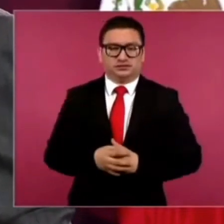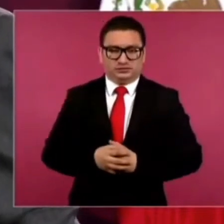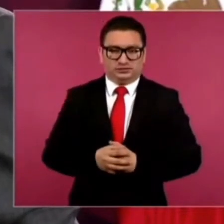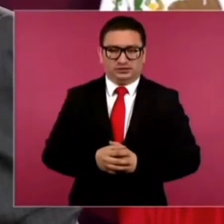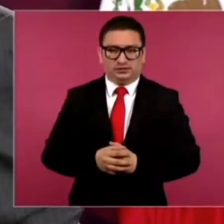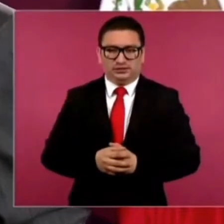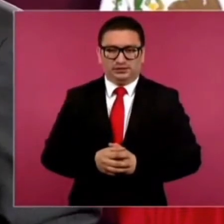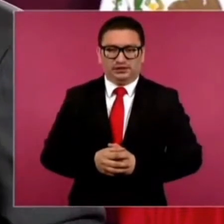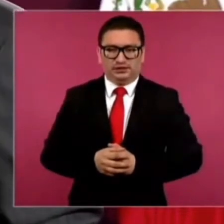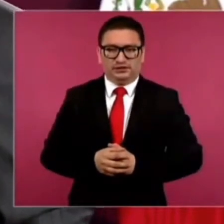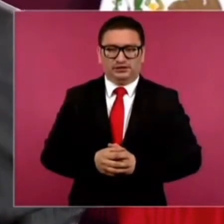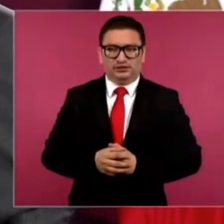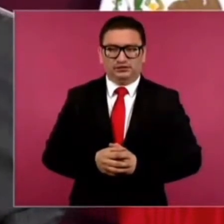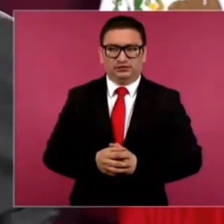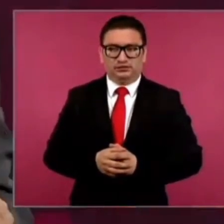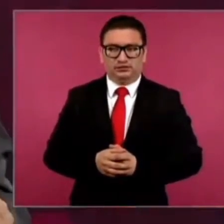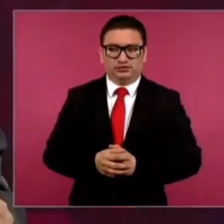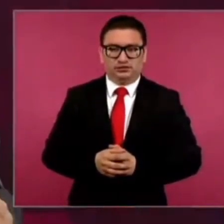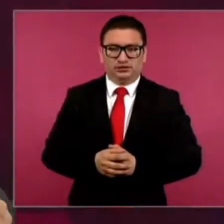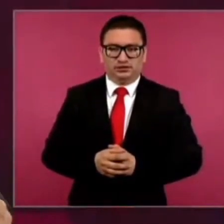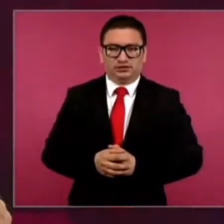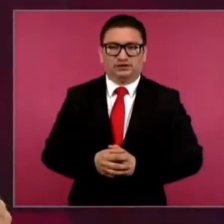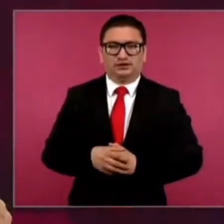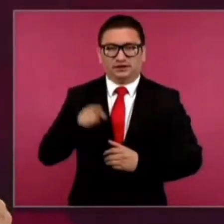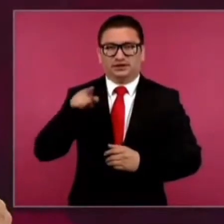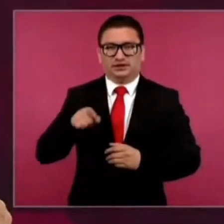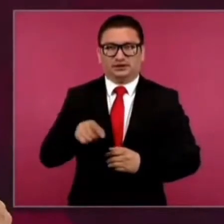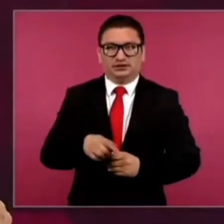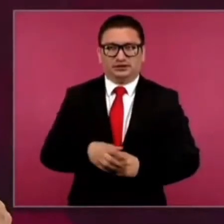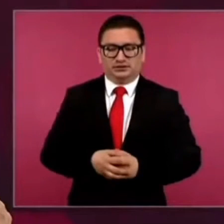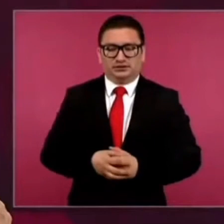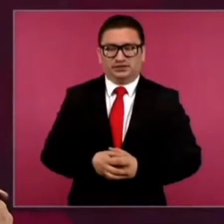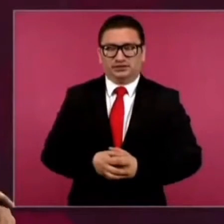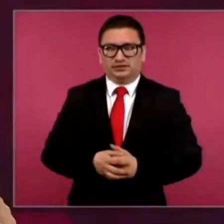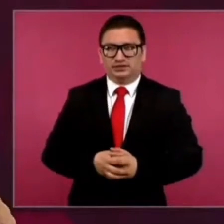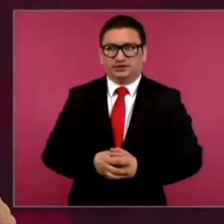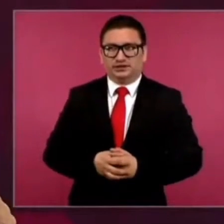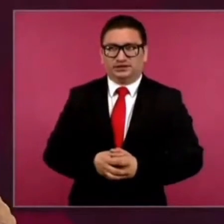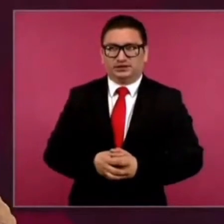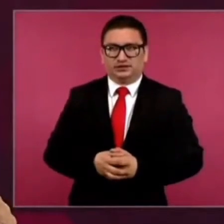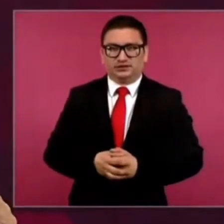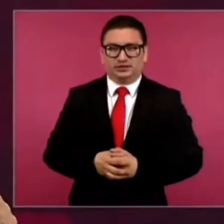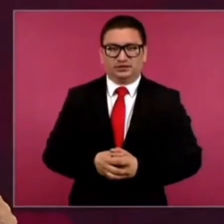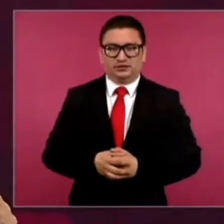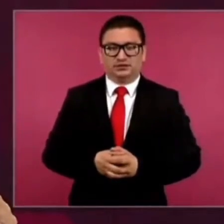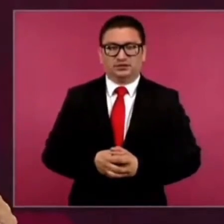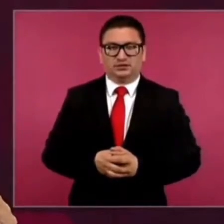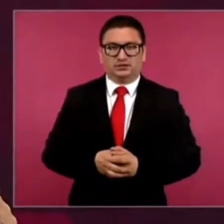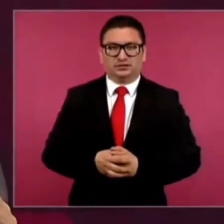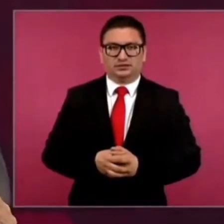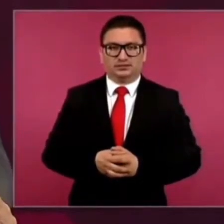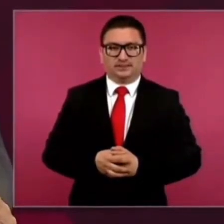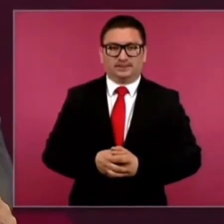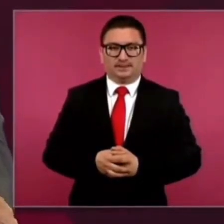Y ahí, a la orilla de la presa, hay otra comunidad, Osumo Cinta.